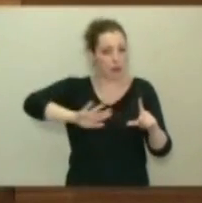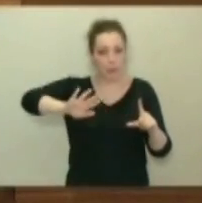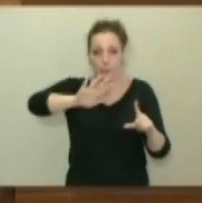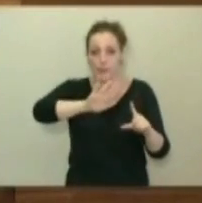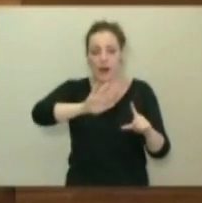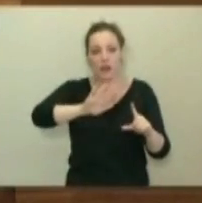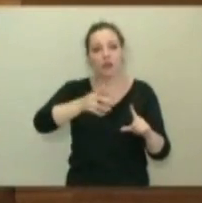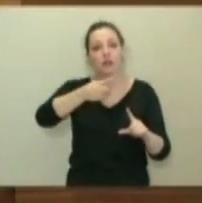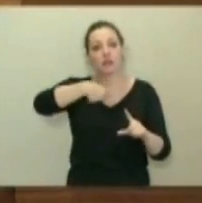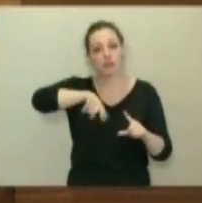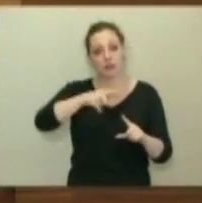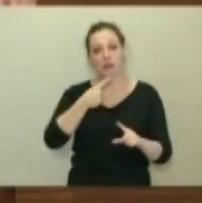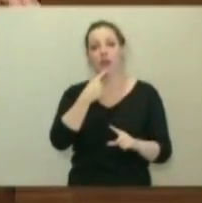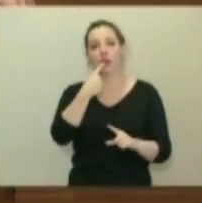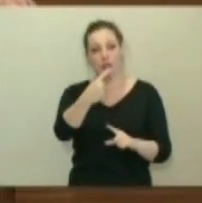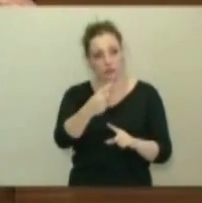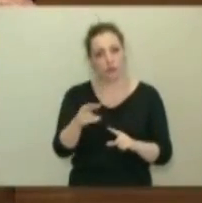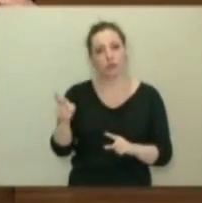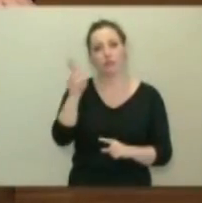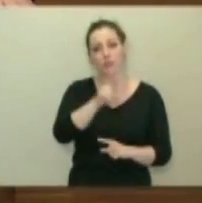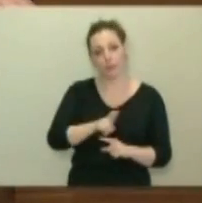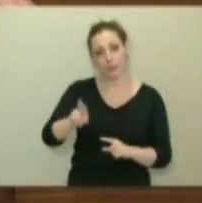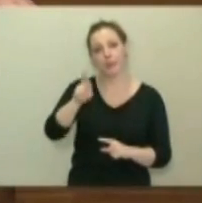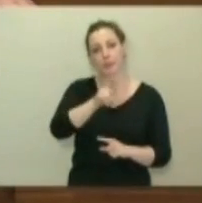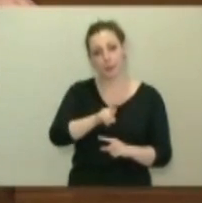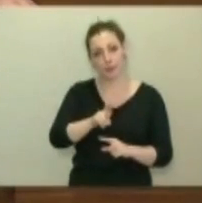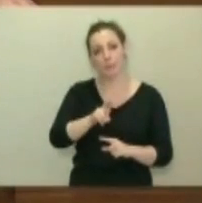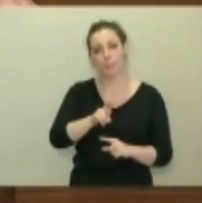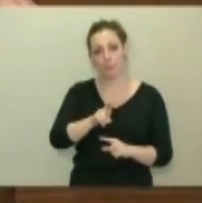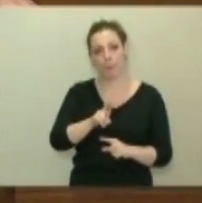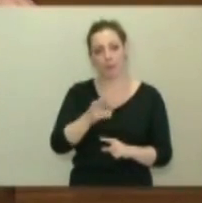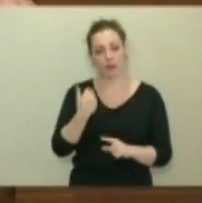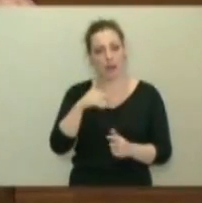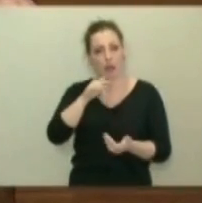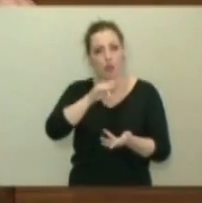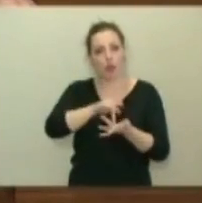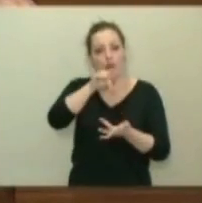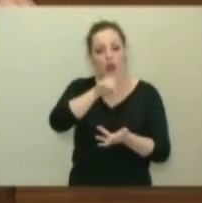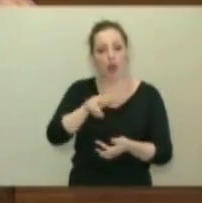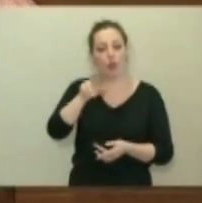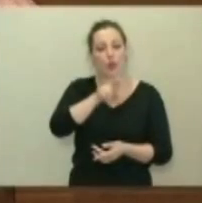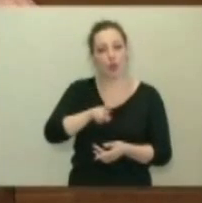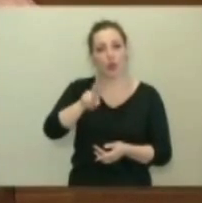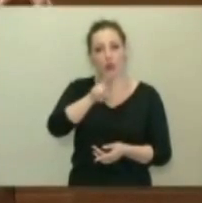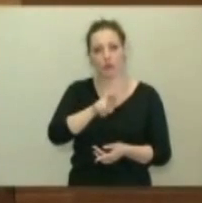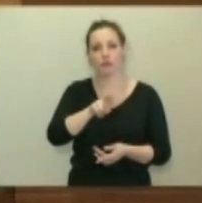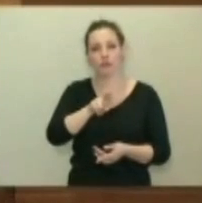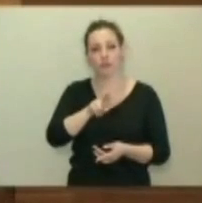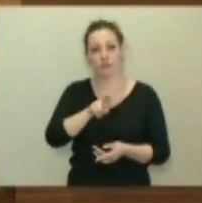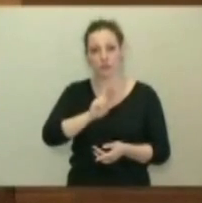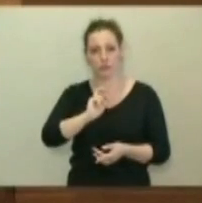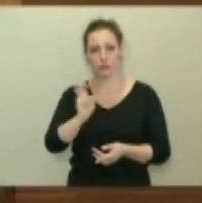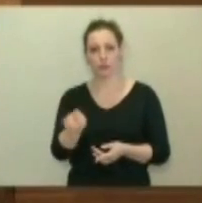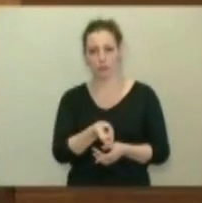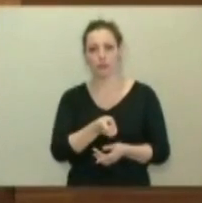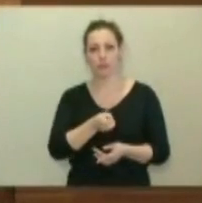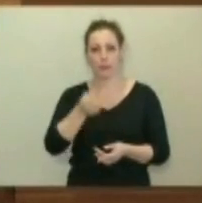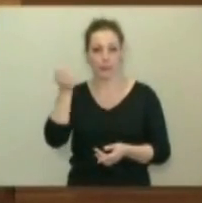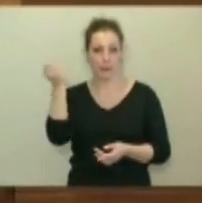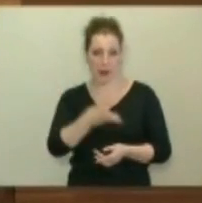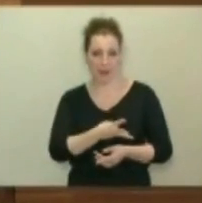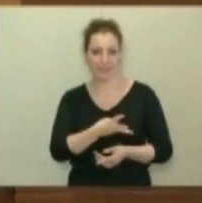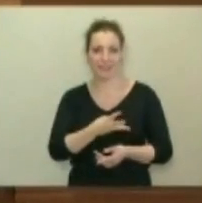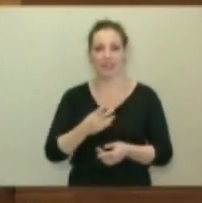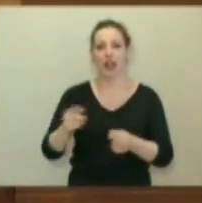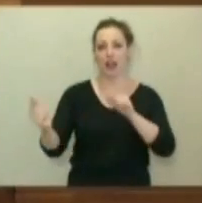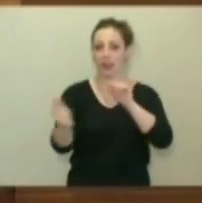hemos reiterado, en cuantas ocasiones hemos tenido oportunidad de manifestarnos y ya han sido varias, y en esta Cámara ya ha habido varios